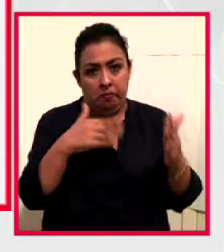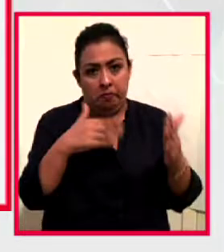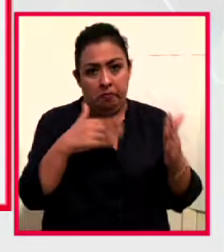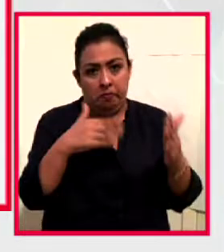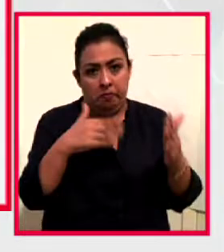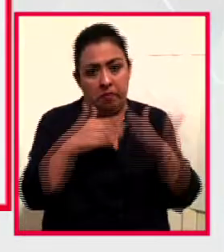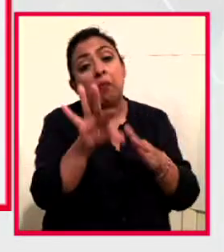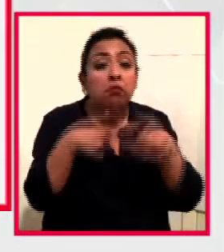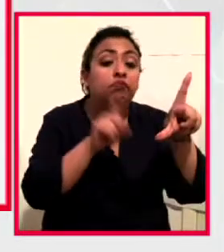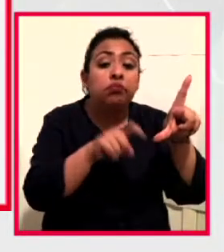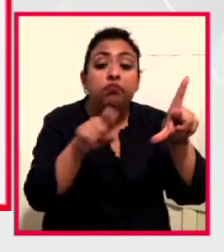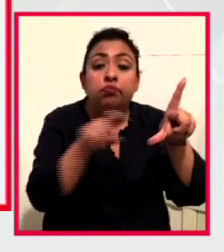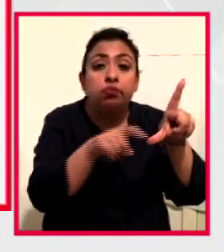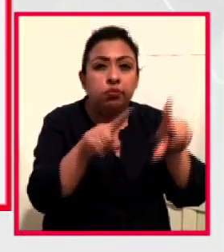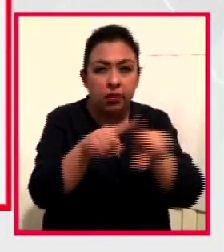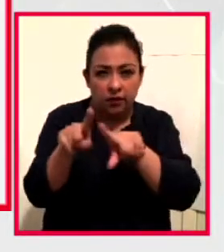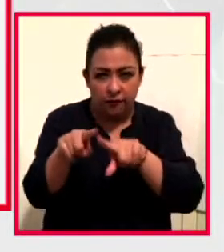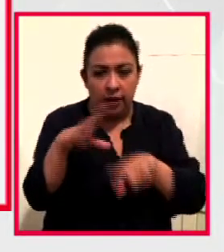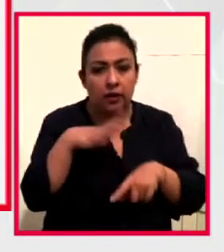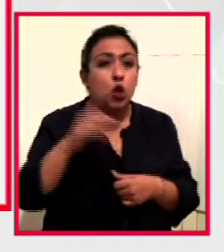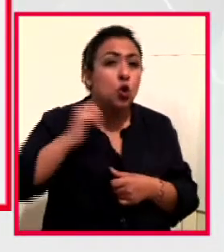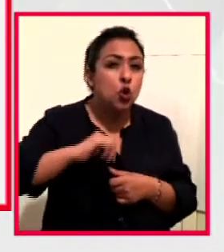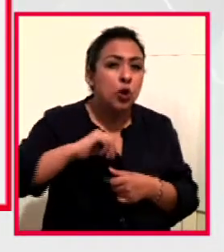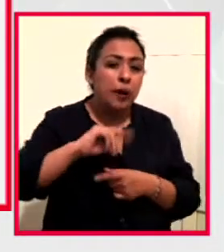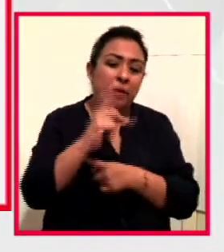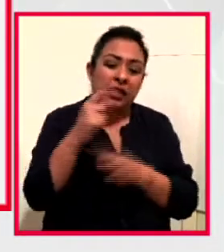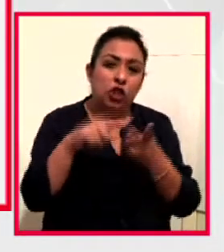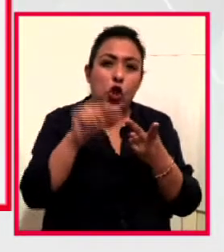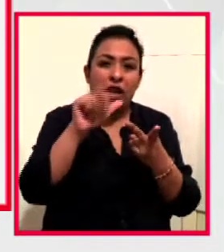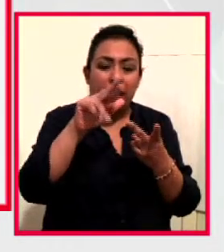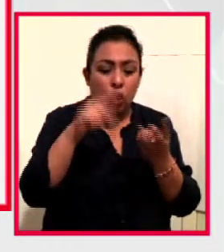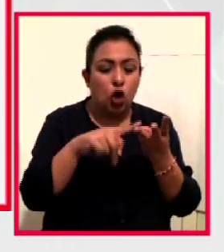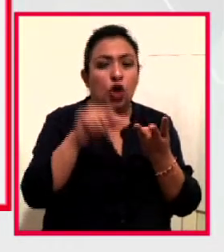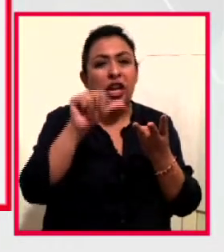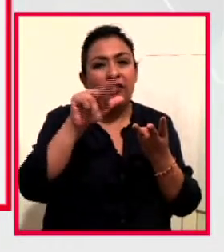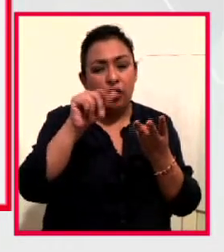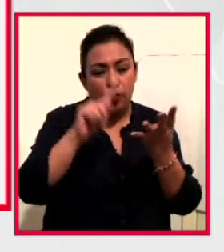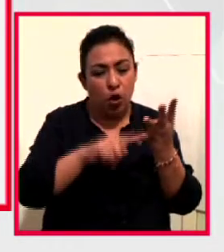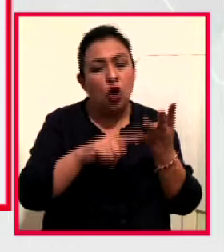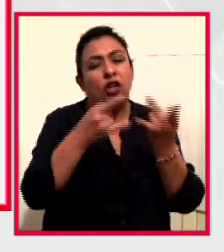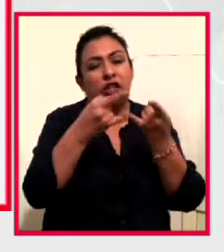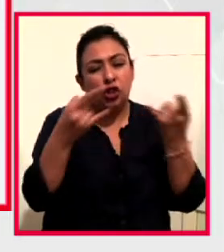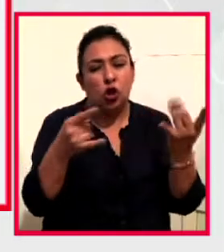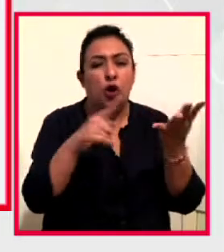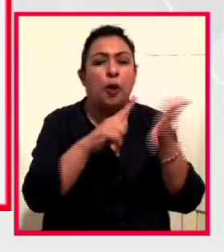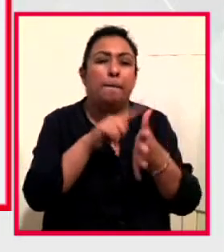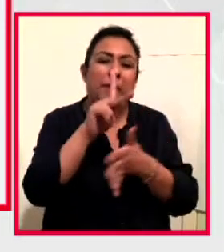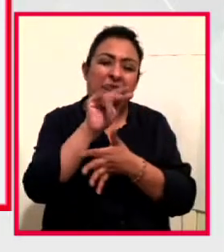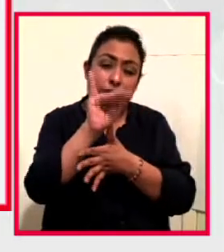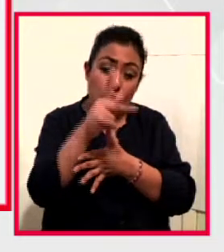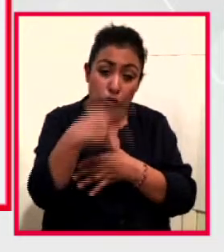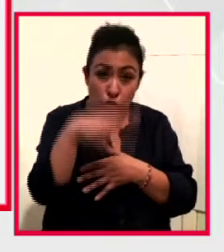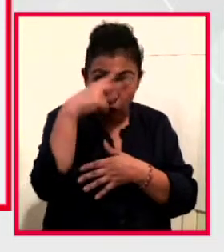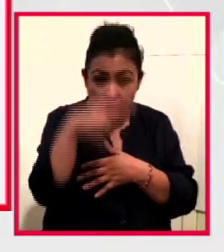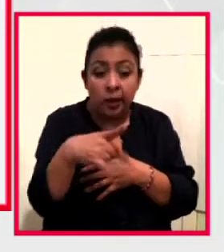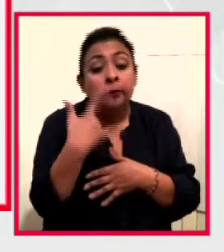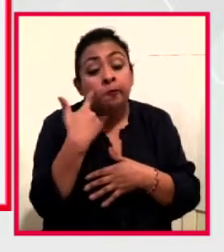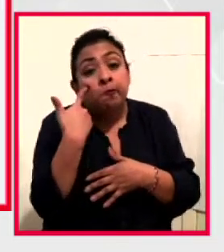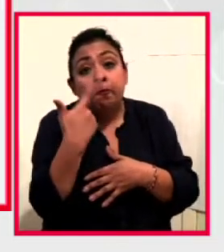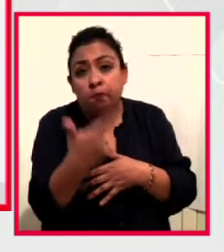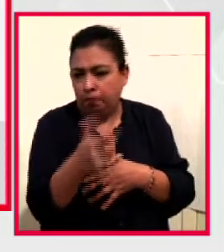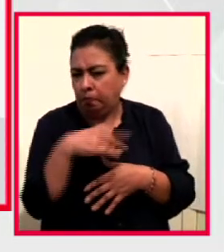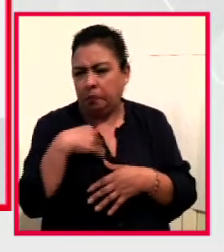El Patrimonio Prehistórico, Arqueológico, Antropológico, Histórico y Paleontológico de México está disponible de manera